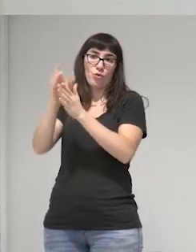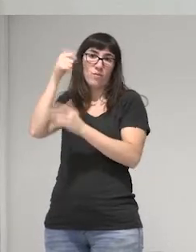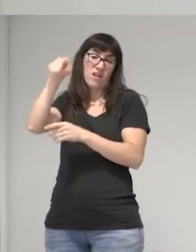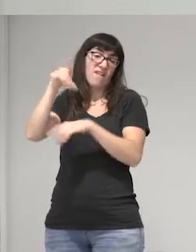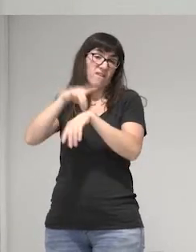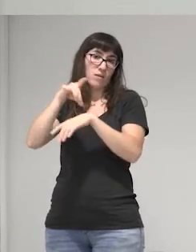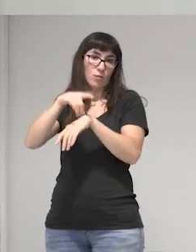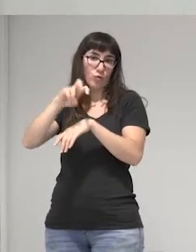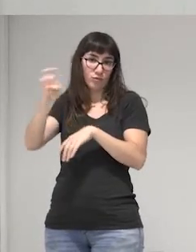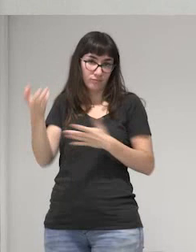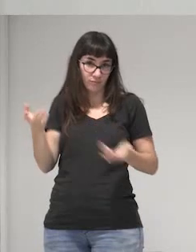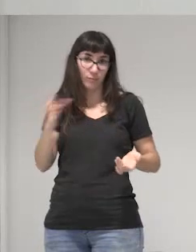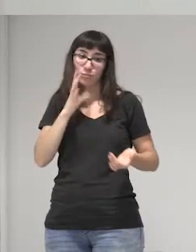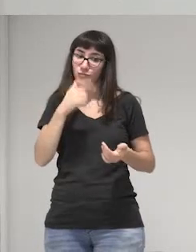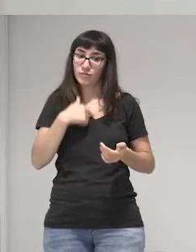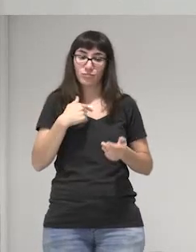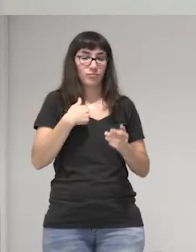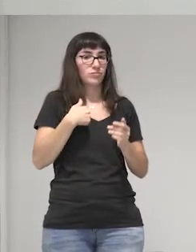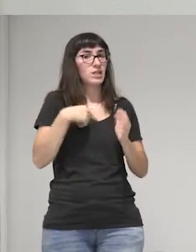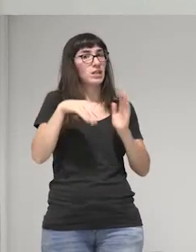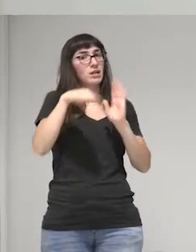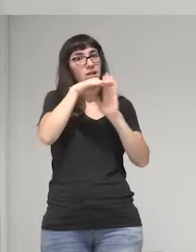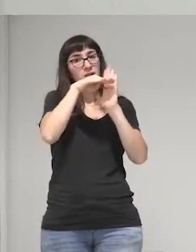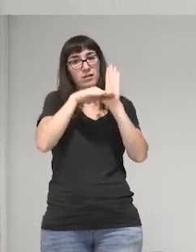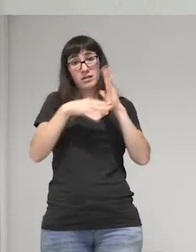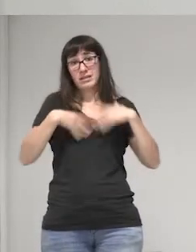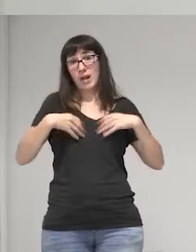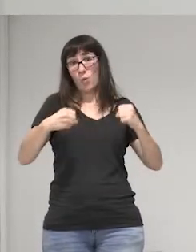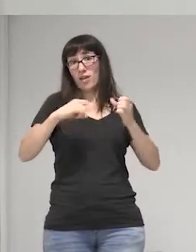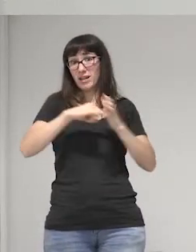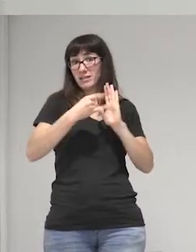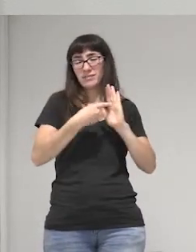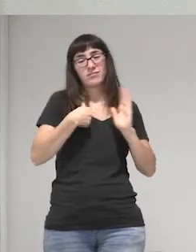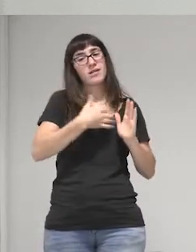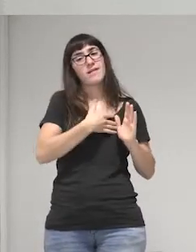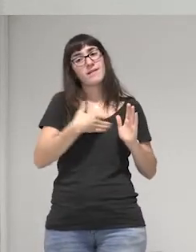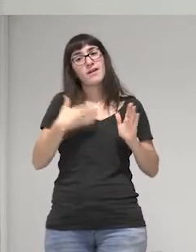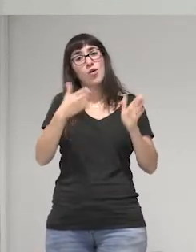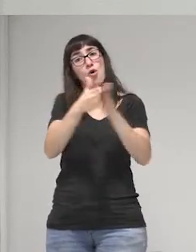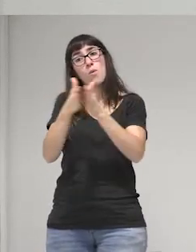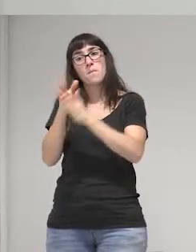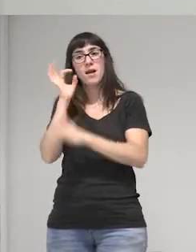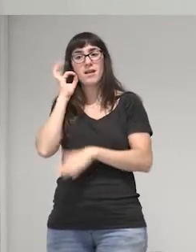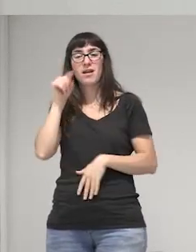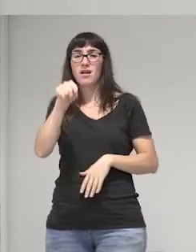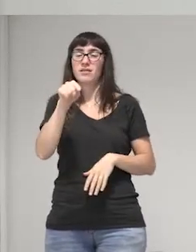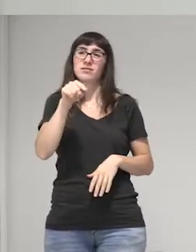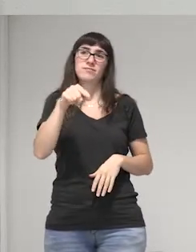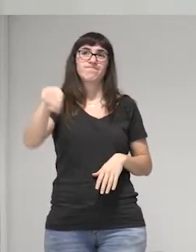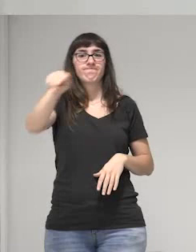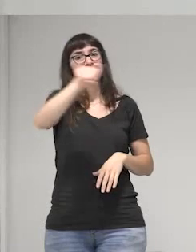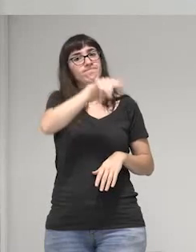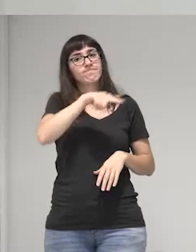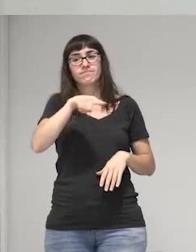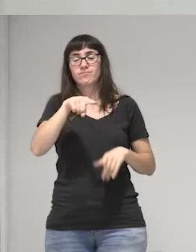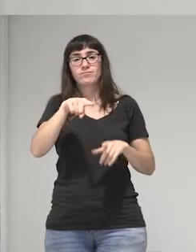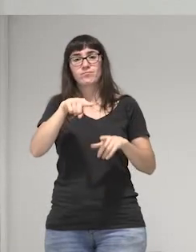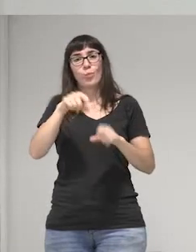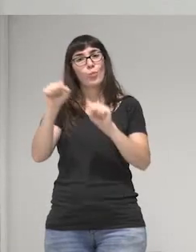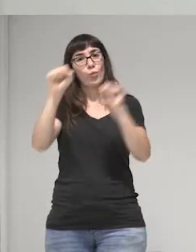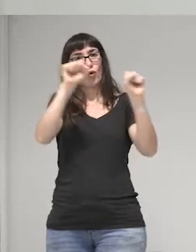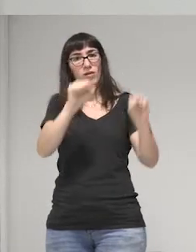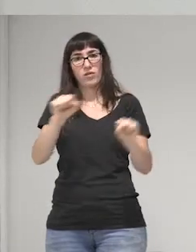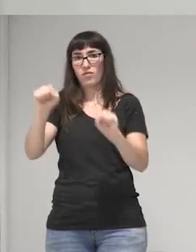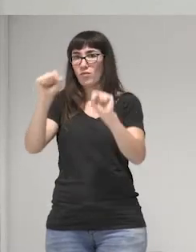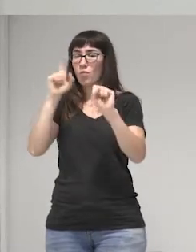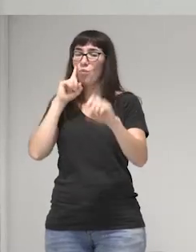la estrategia de salud lo que quiere es que pues las compañeras pues sean resguardadas de una